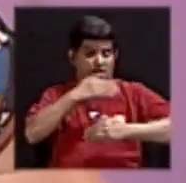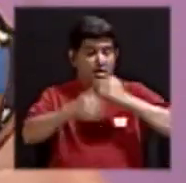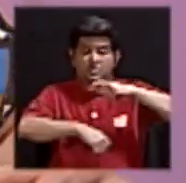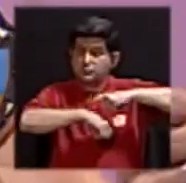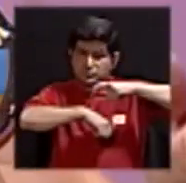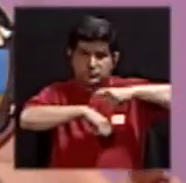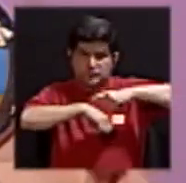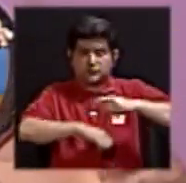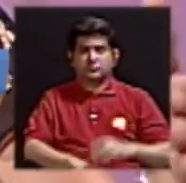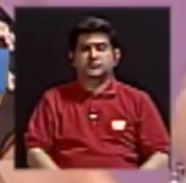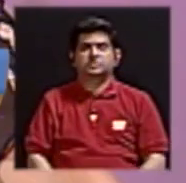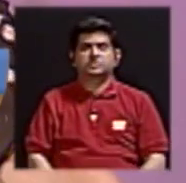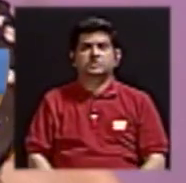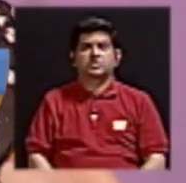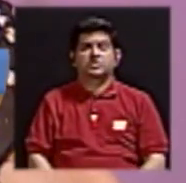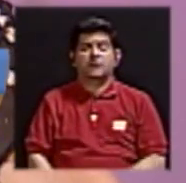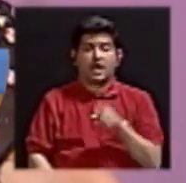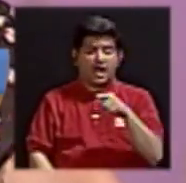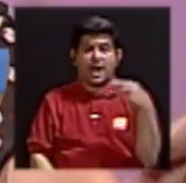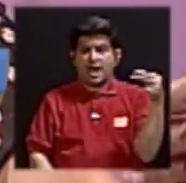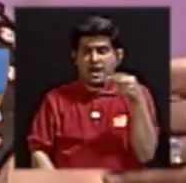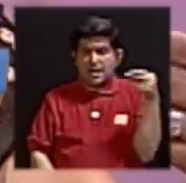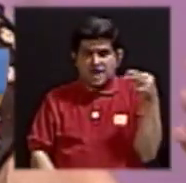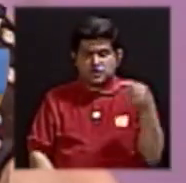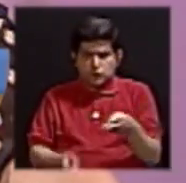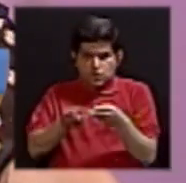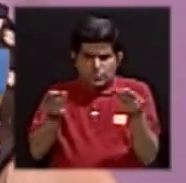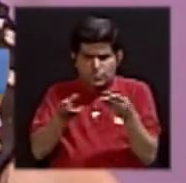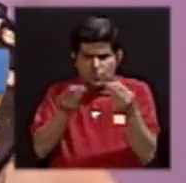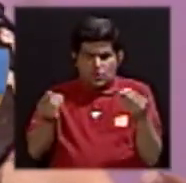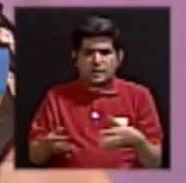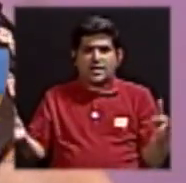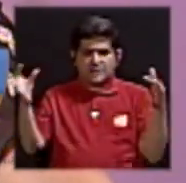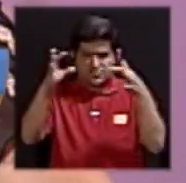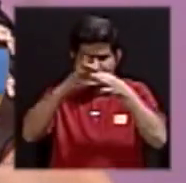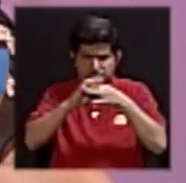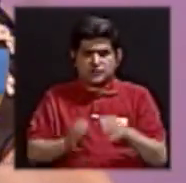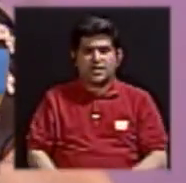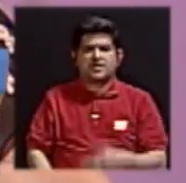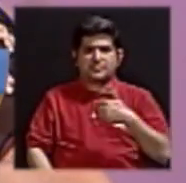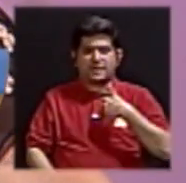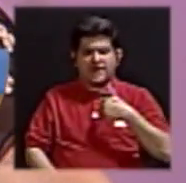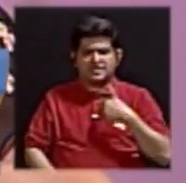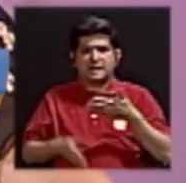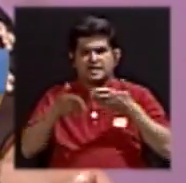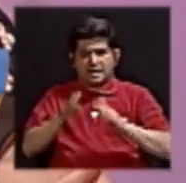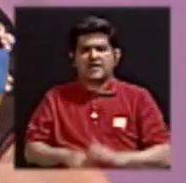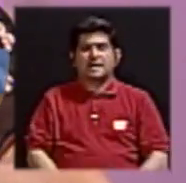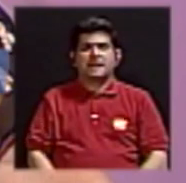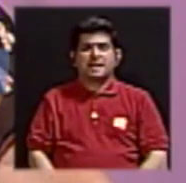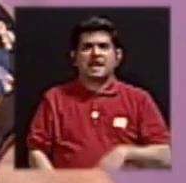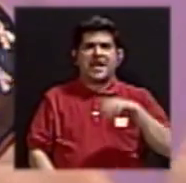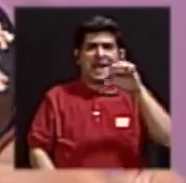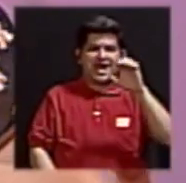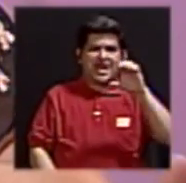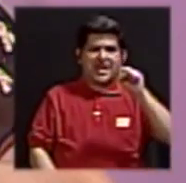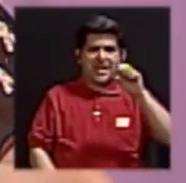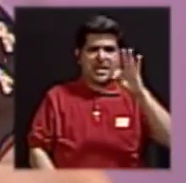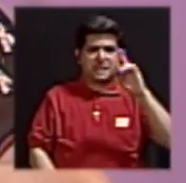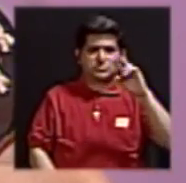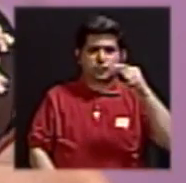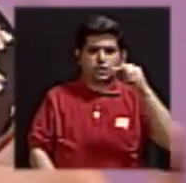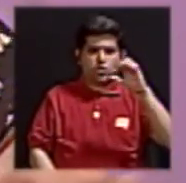del tiempo, y entonces la producción hormonal que tiene que ver con hormonas reproductivas, los estrógenos, la progesterona, la